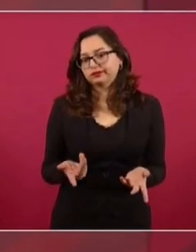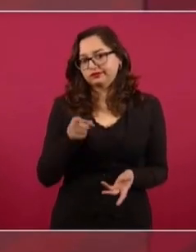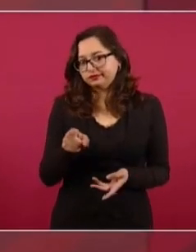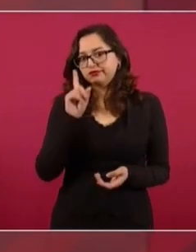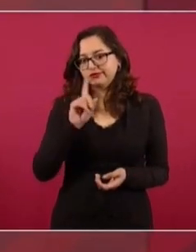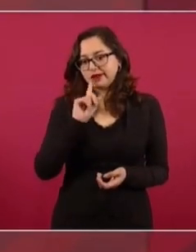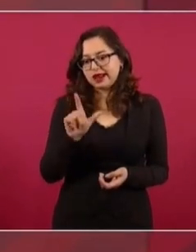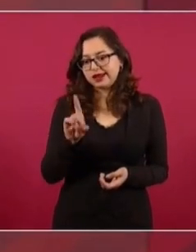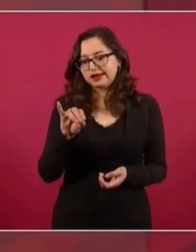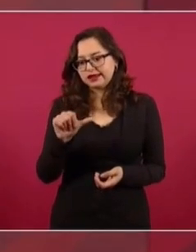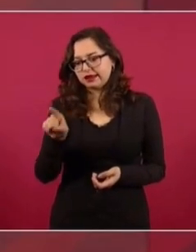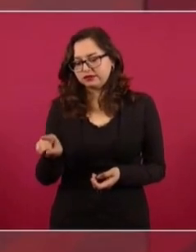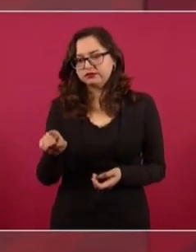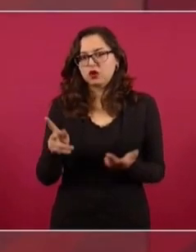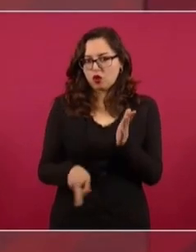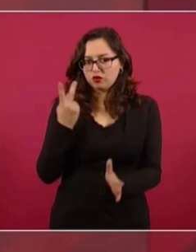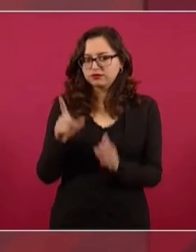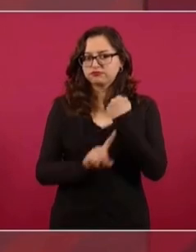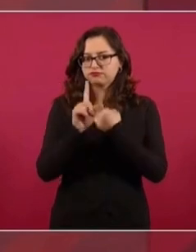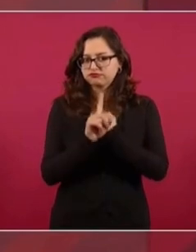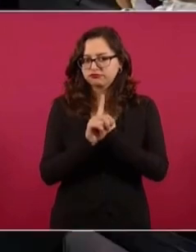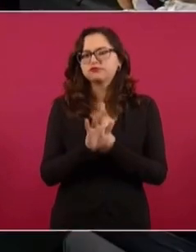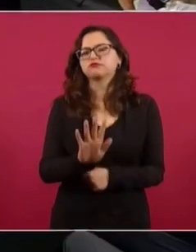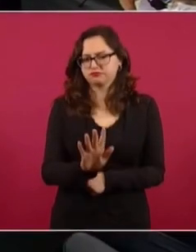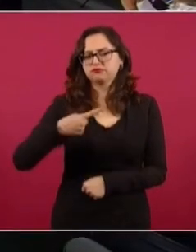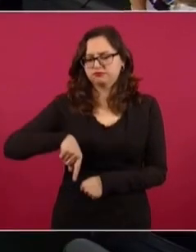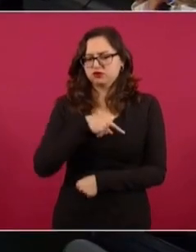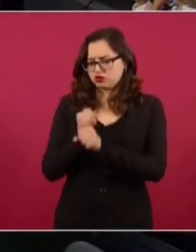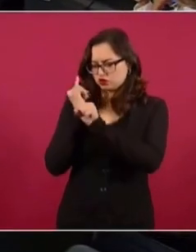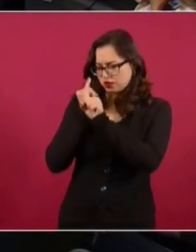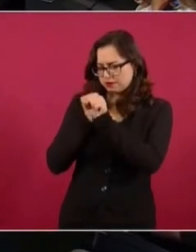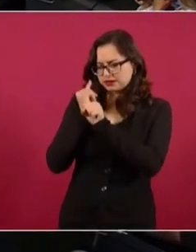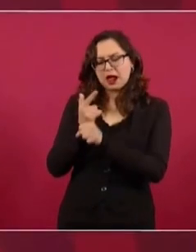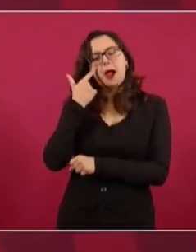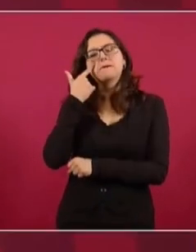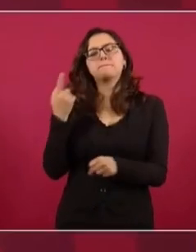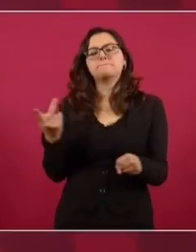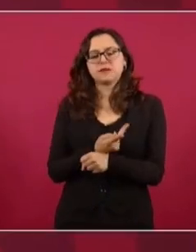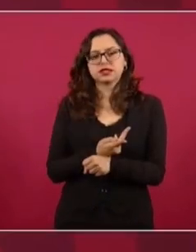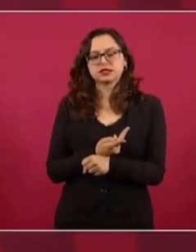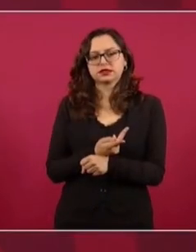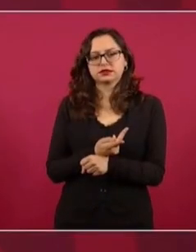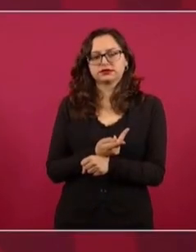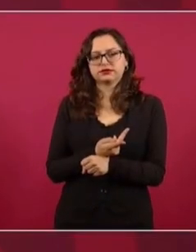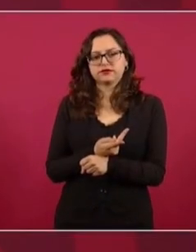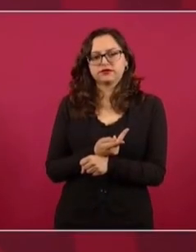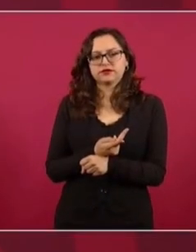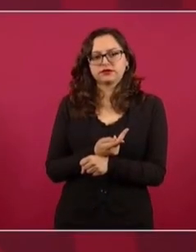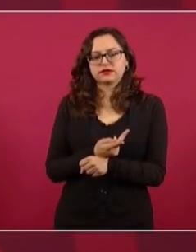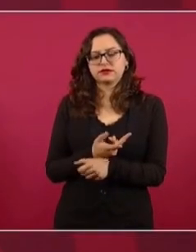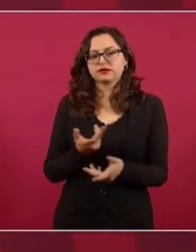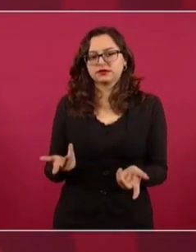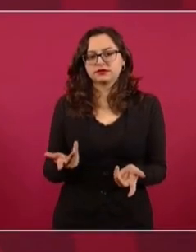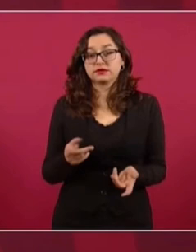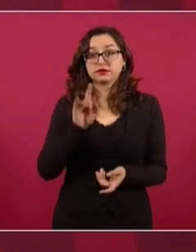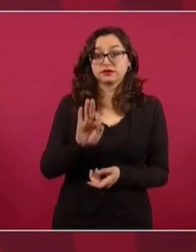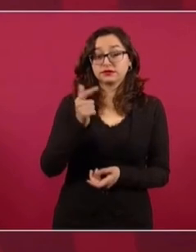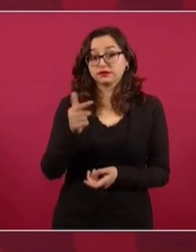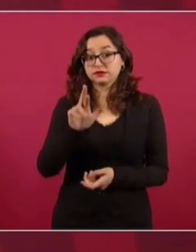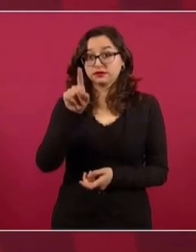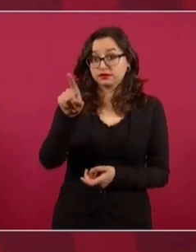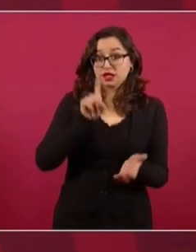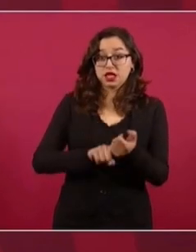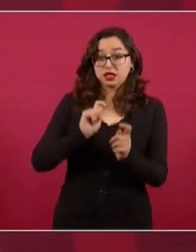estás planteando para ver qué hay sobre estos casos. si la fiscalía tiene que ver